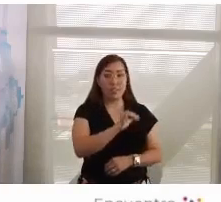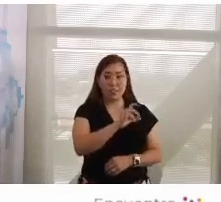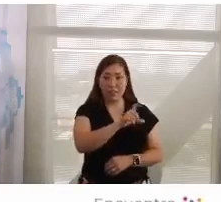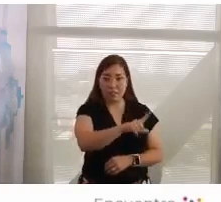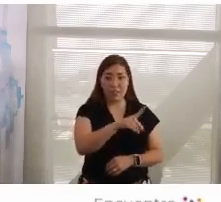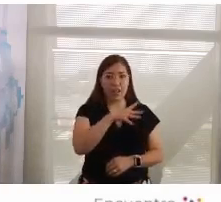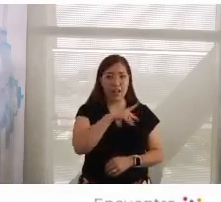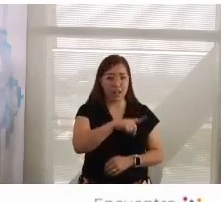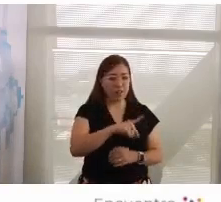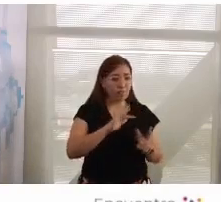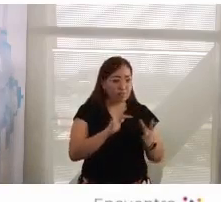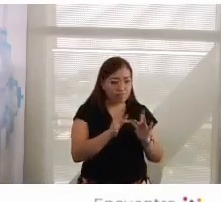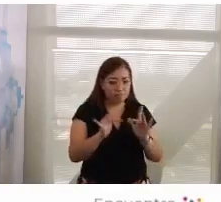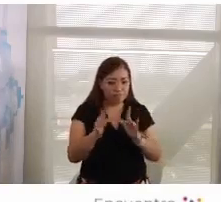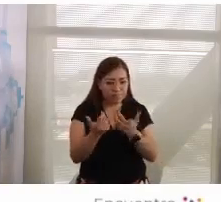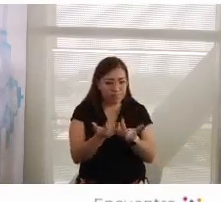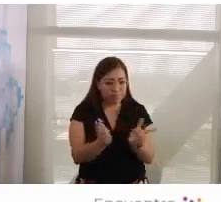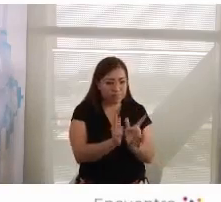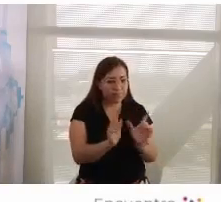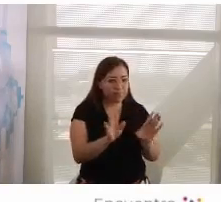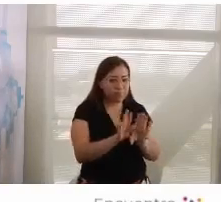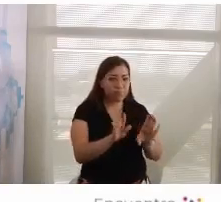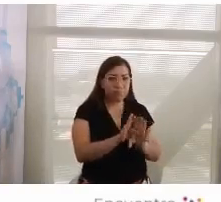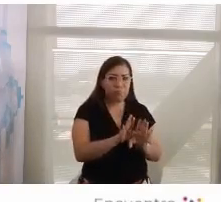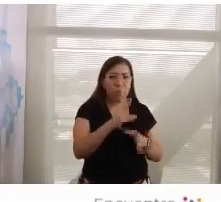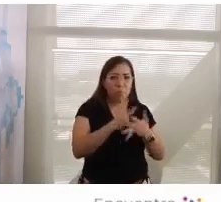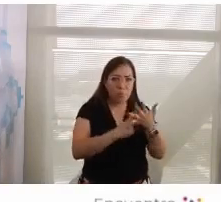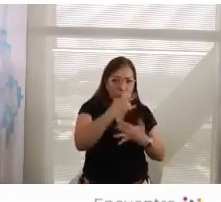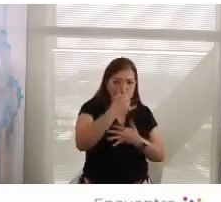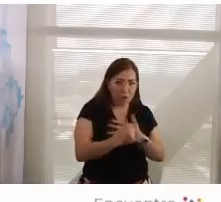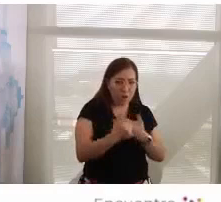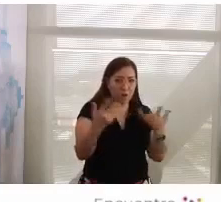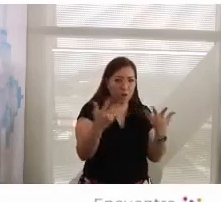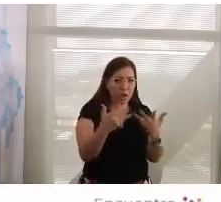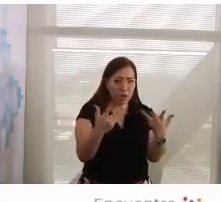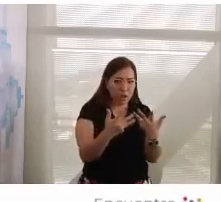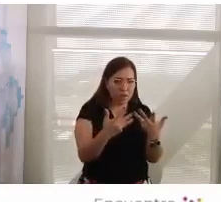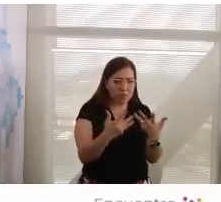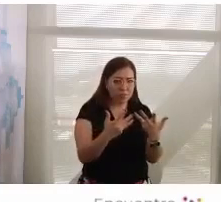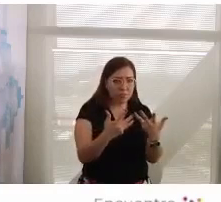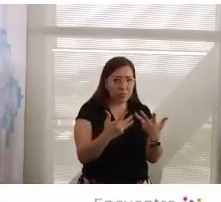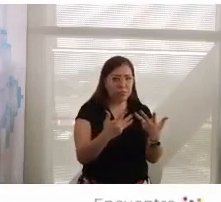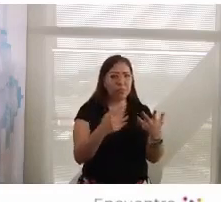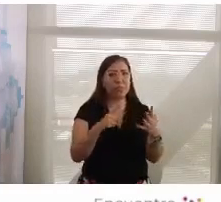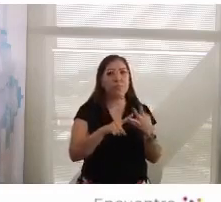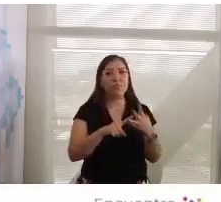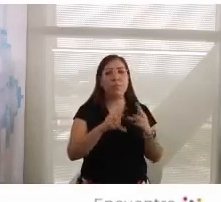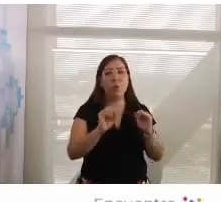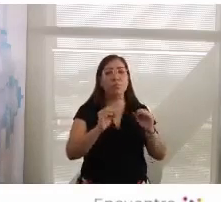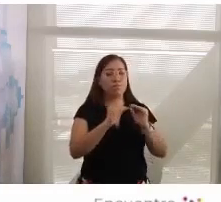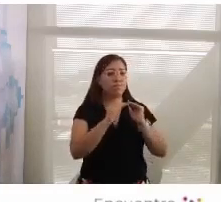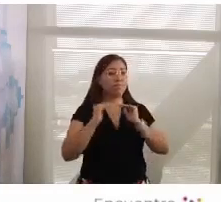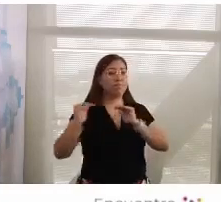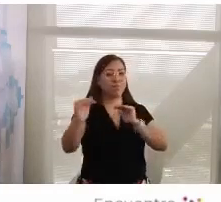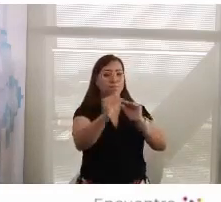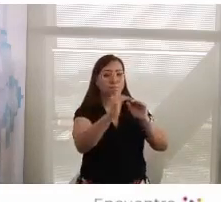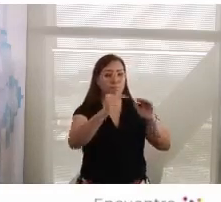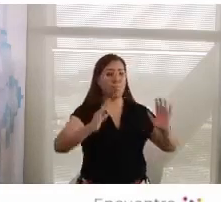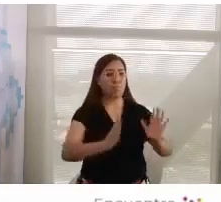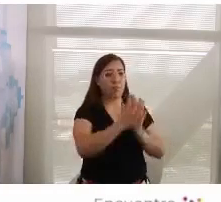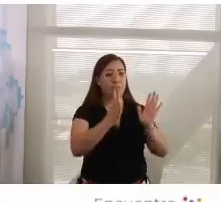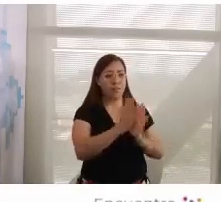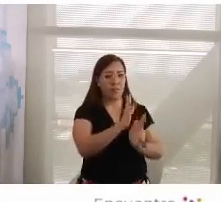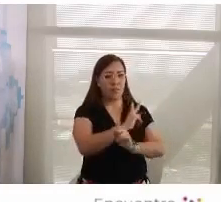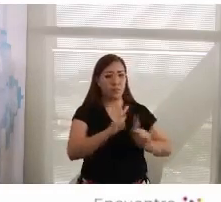reverberación de los proyectos, sean autoritarios, sean democráticos, en la sociedad civil